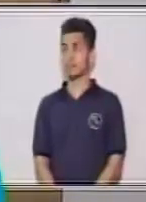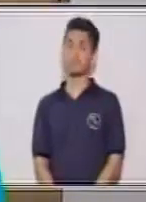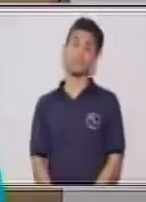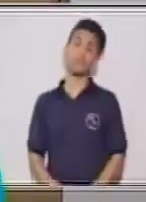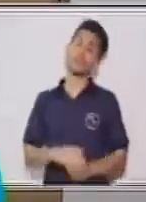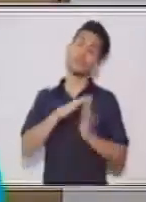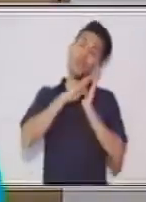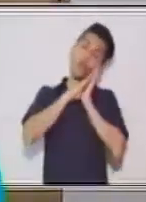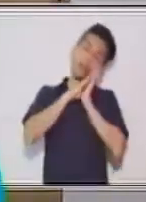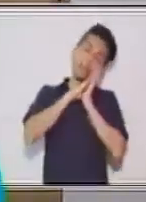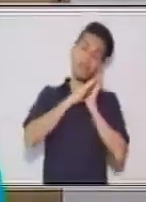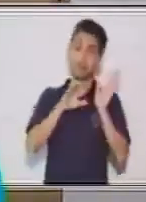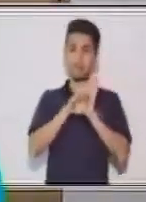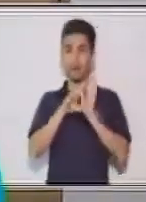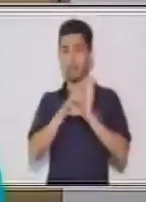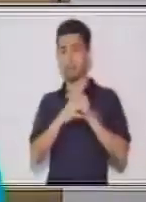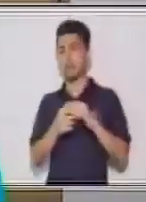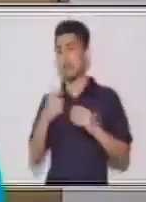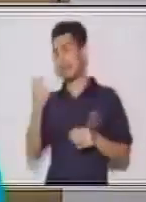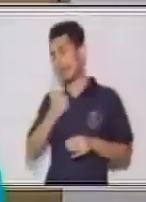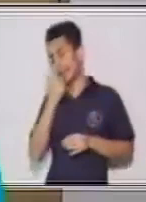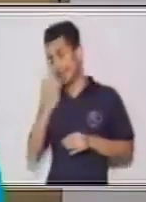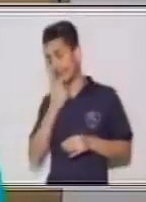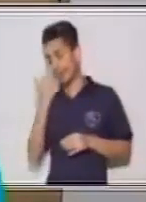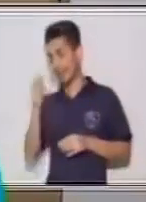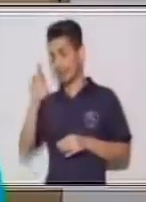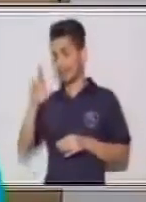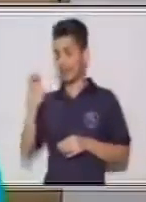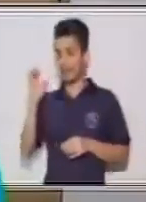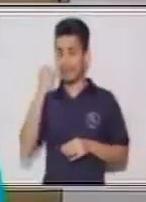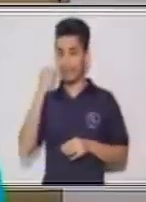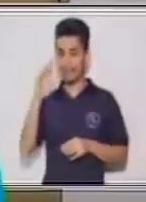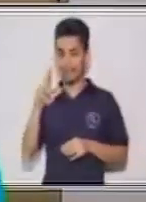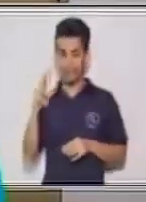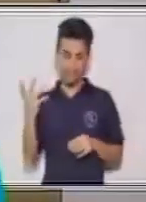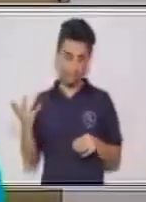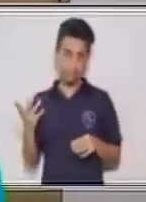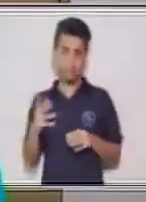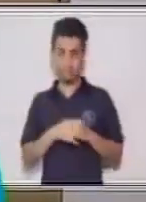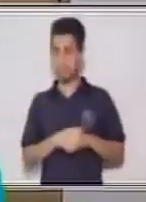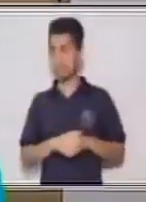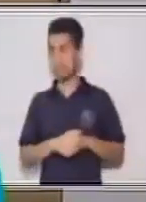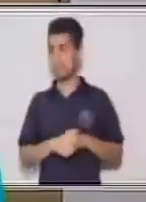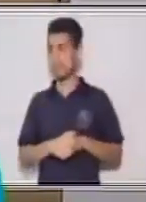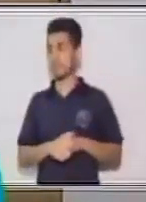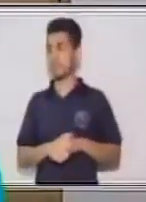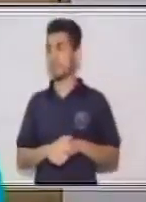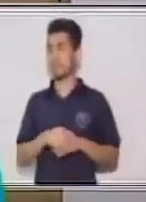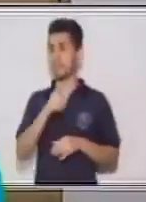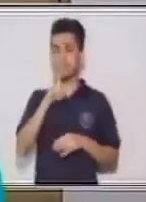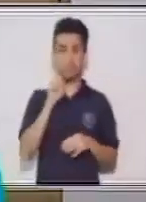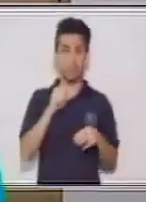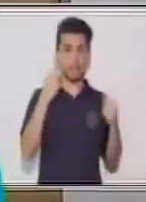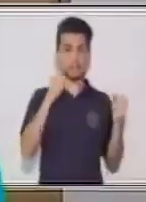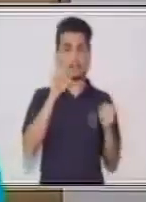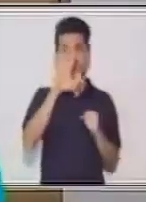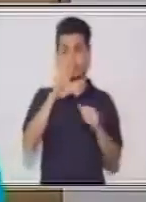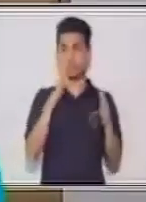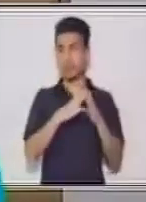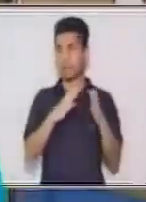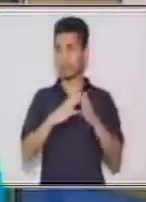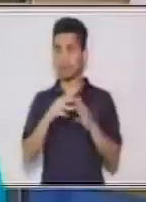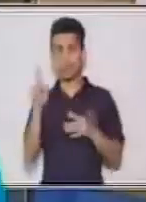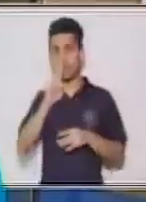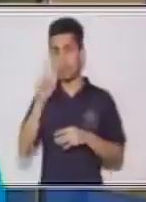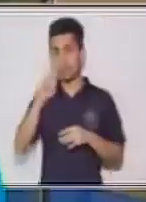reír. O si te das cuenta, son diferentes acciones que las puedes realizar en tu casa sin necesidad de salir, al contrario de